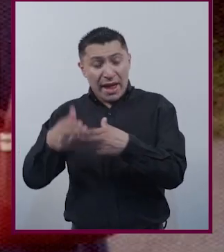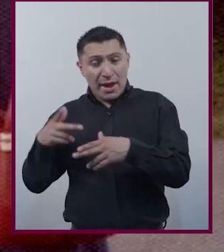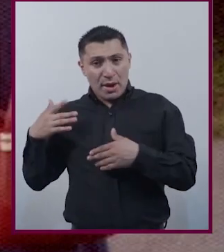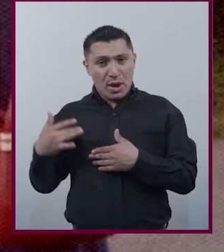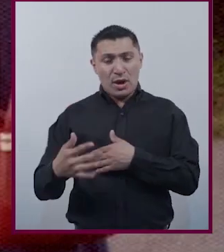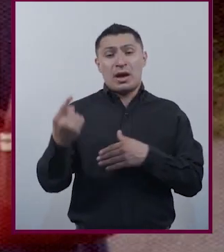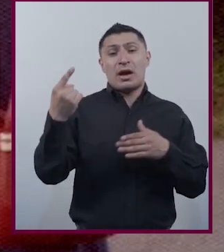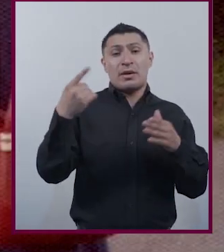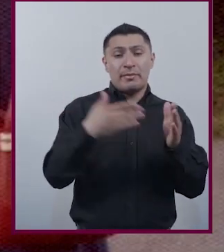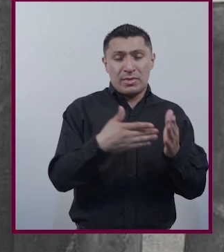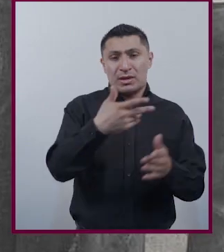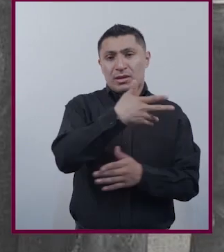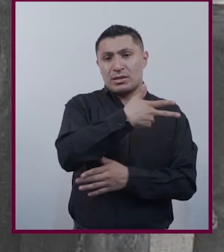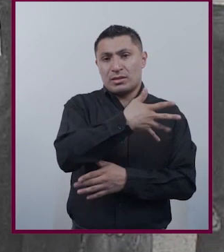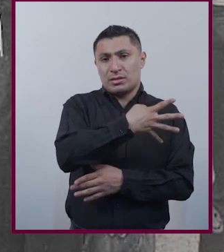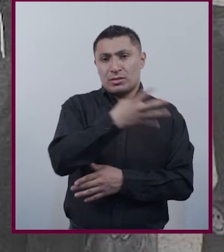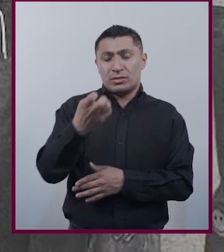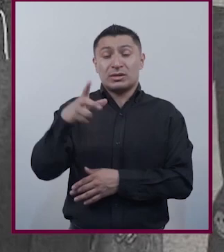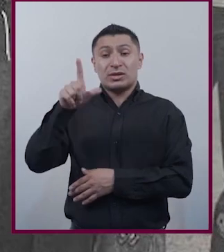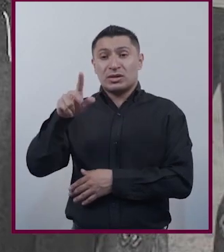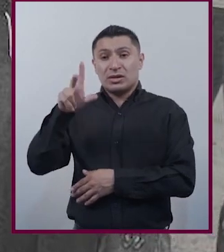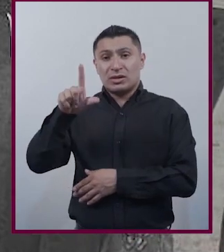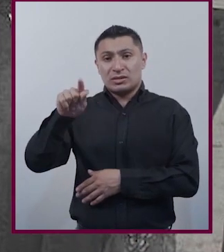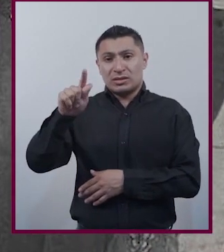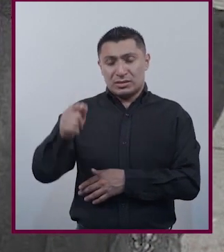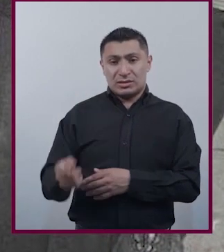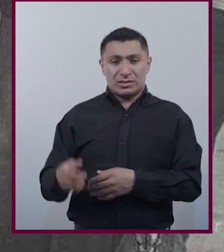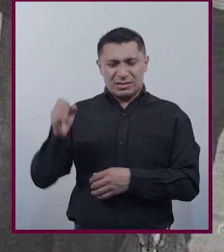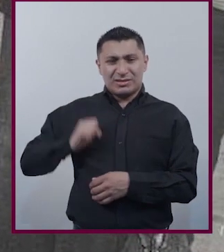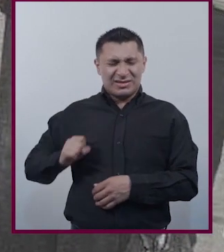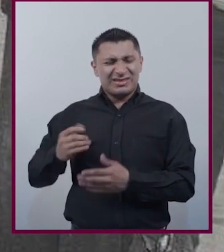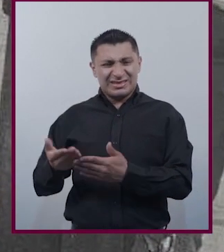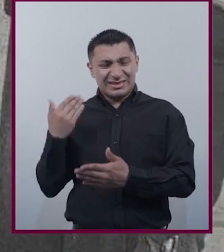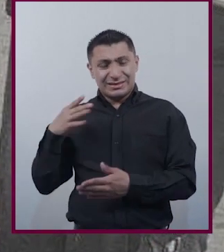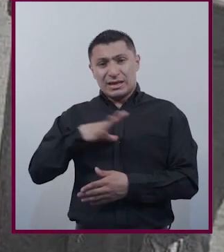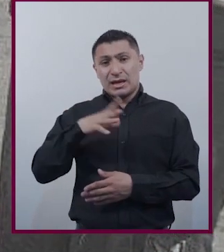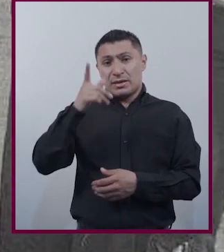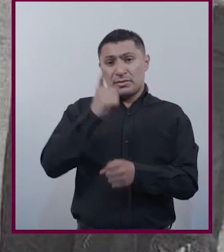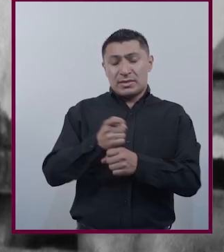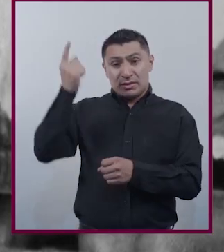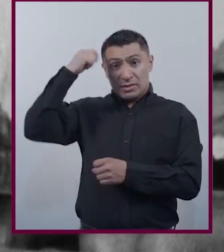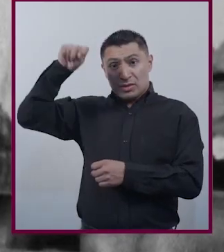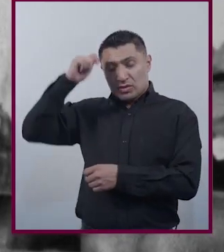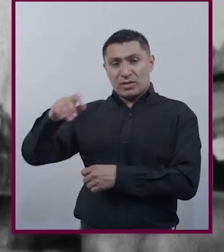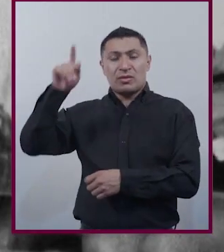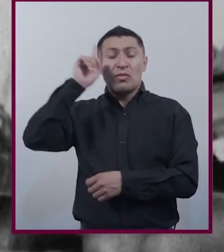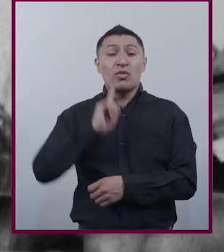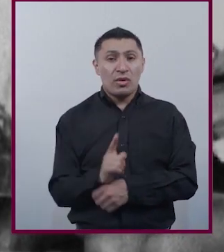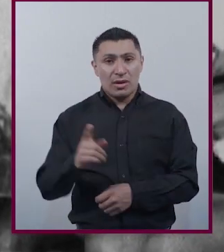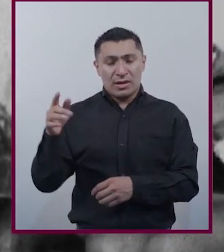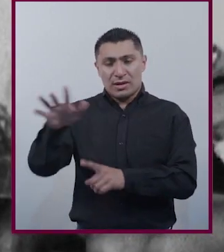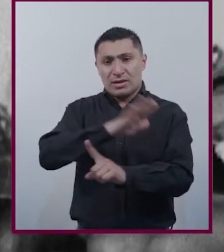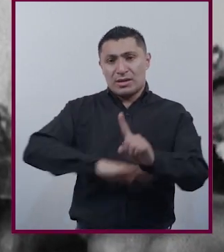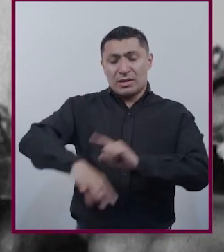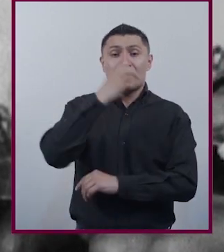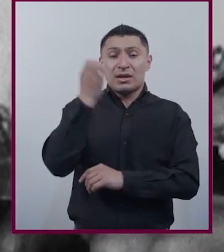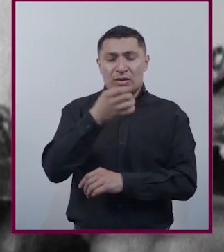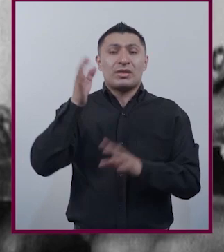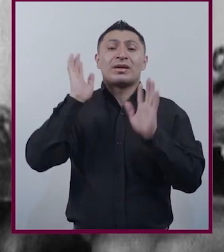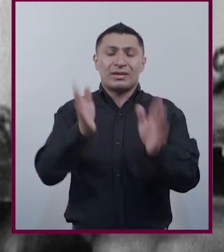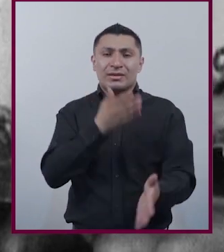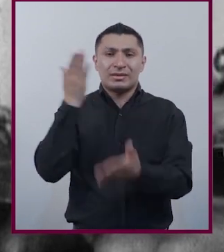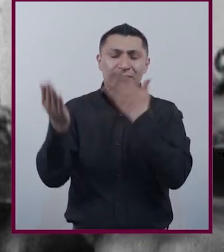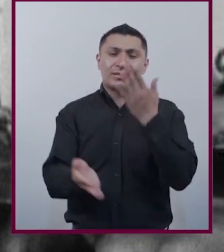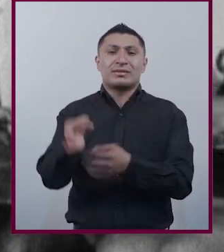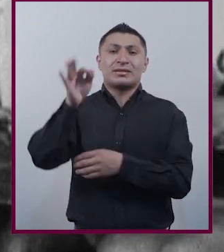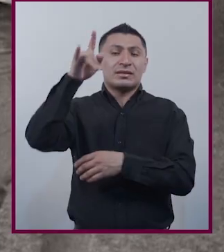70 del siglo pasado que surgen las primeras teorías feministas en el ámbito académico Por fin se estudiaba el feminismo